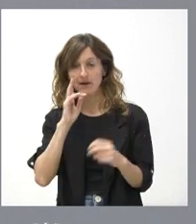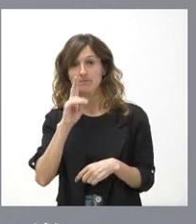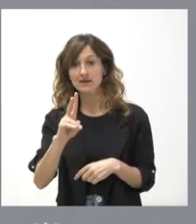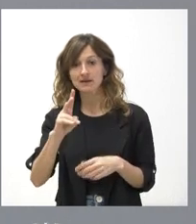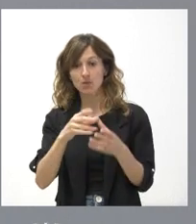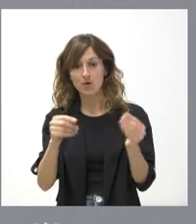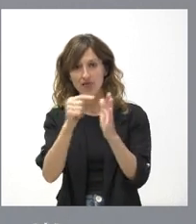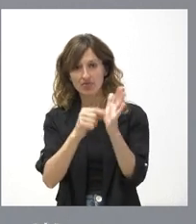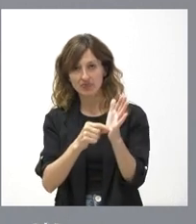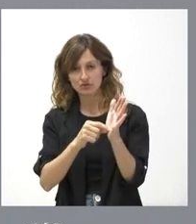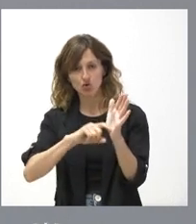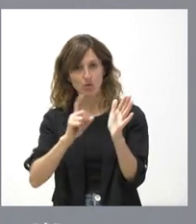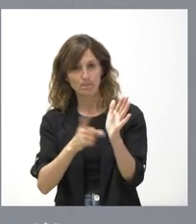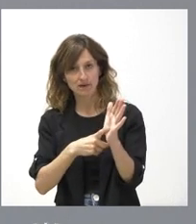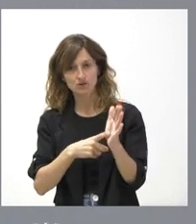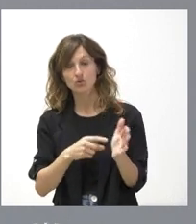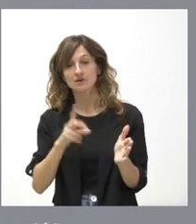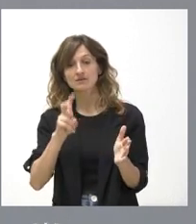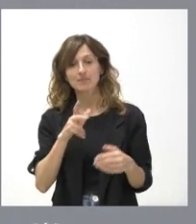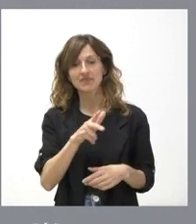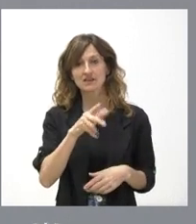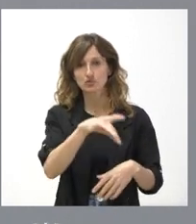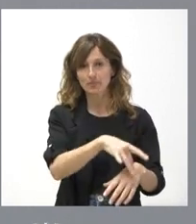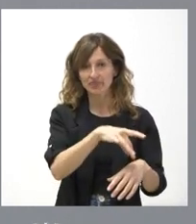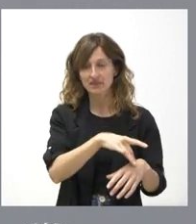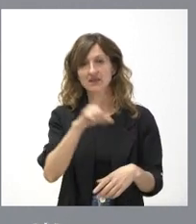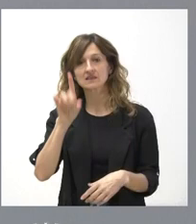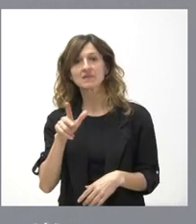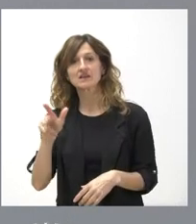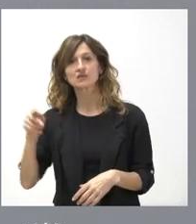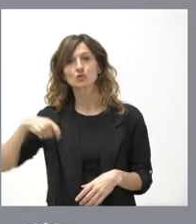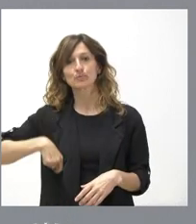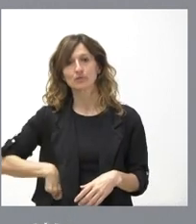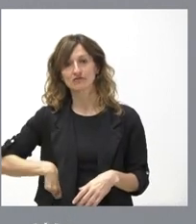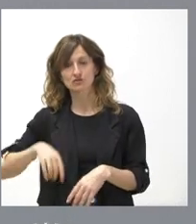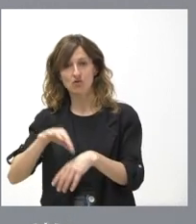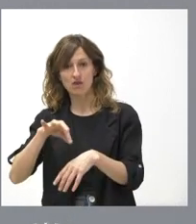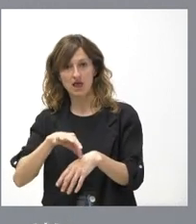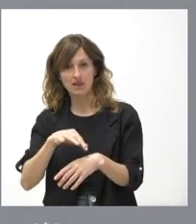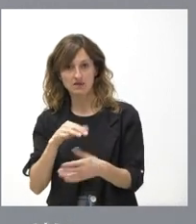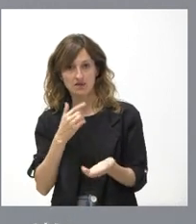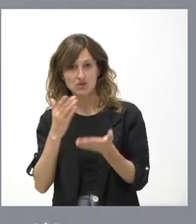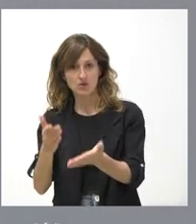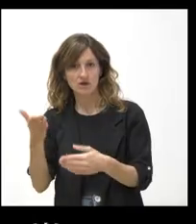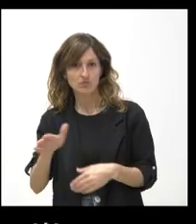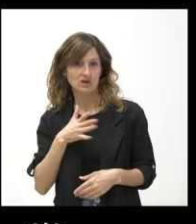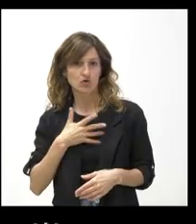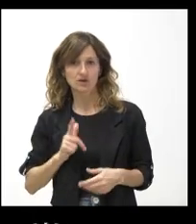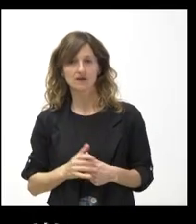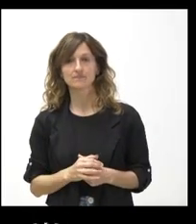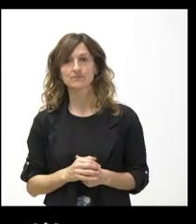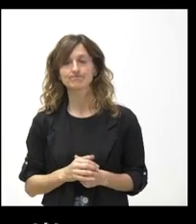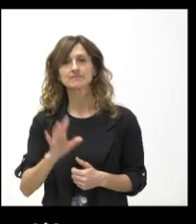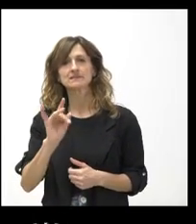en los datos, en su integridad, tanto por parte del derecho del paciente como por parte del derecho a la objeción de conciencia de los profesionales sanitarios. Sí, quería